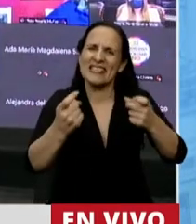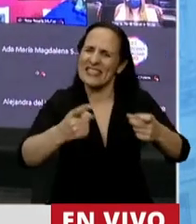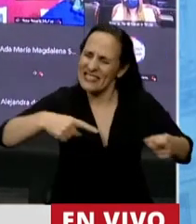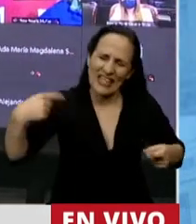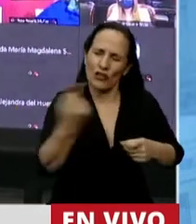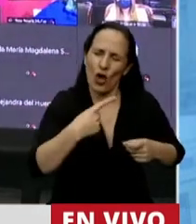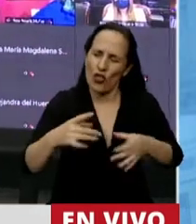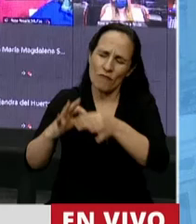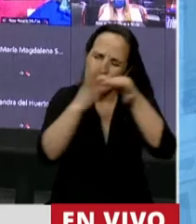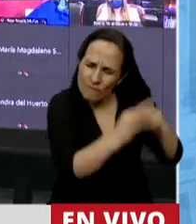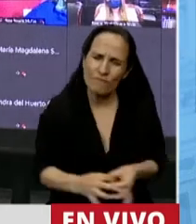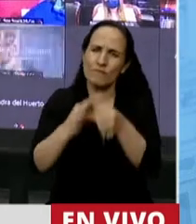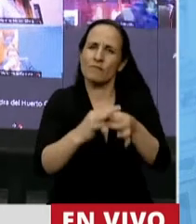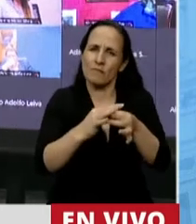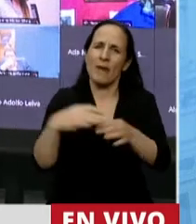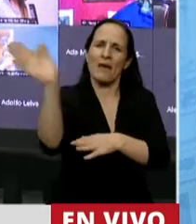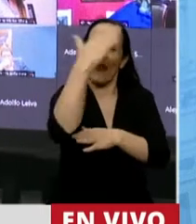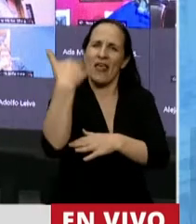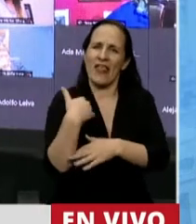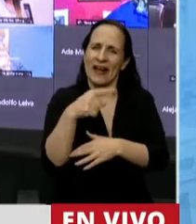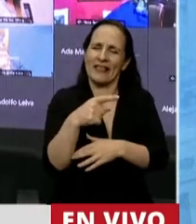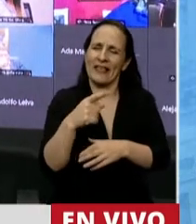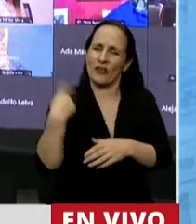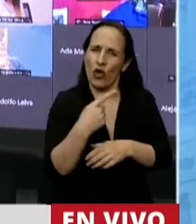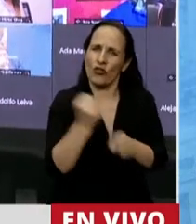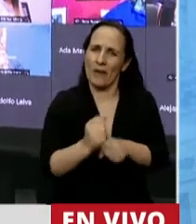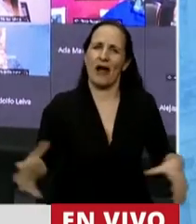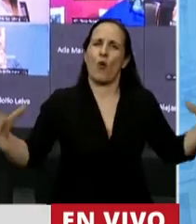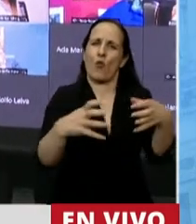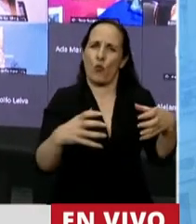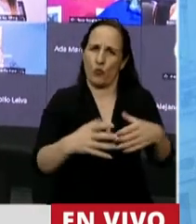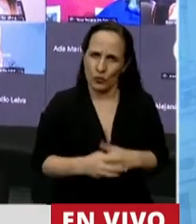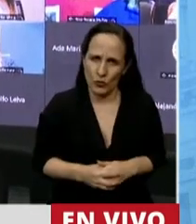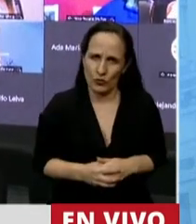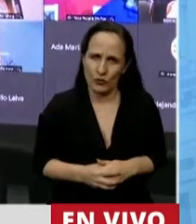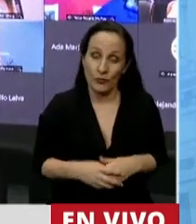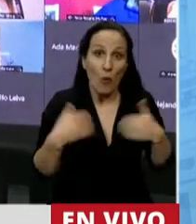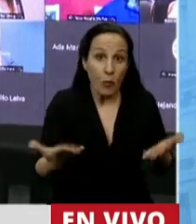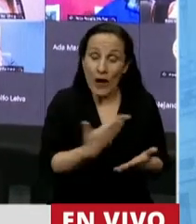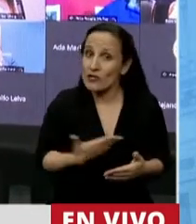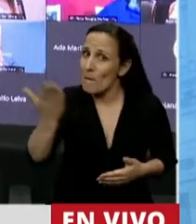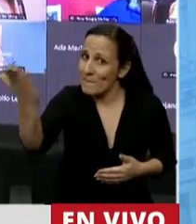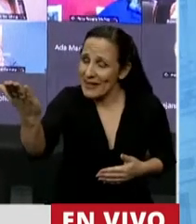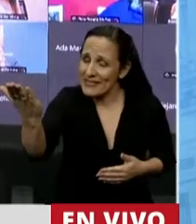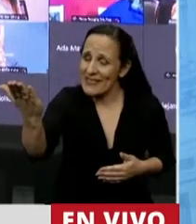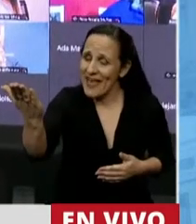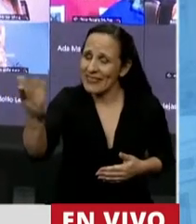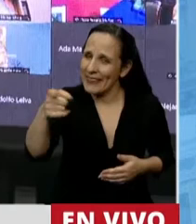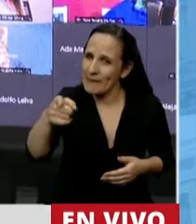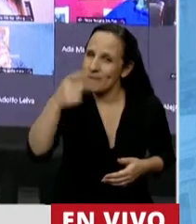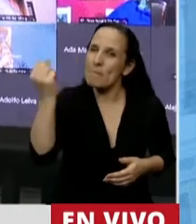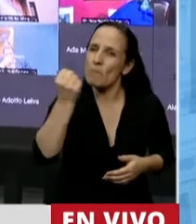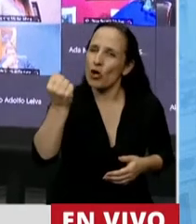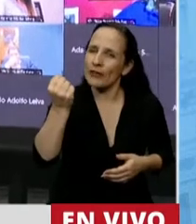bajo la celeste y blanca para ponernos a trabajar. Por eso que, señor Presidente, también es importante